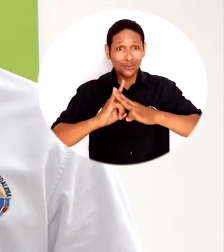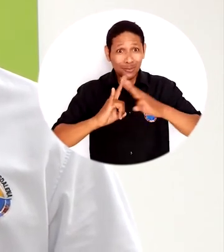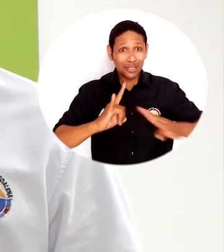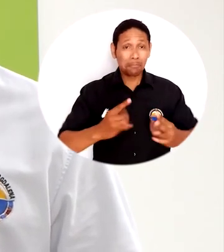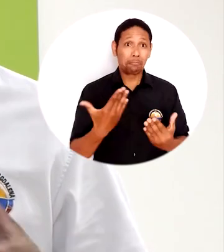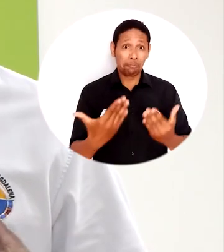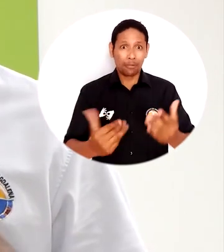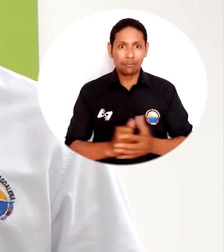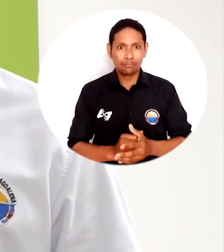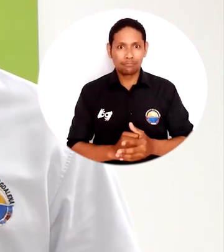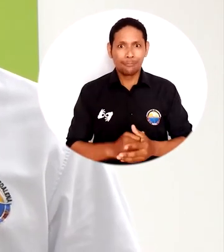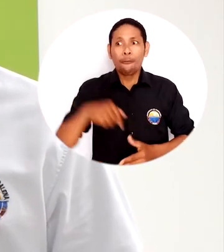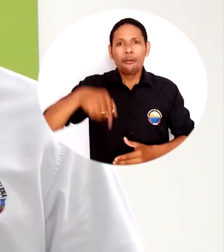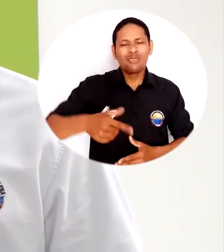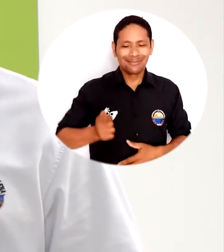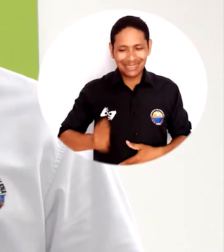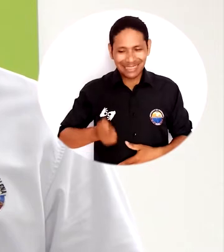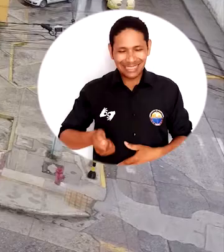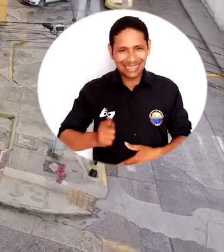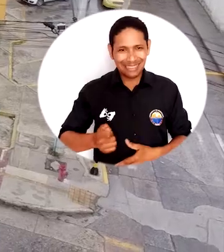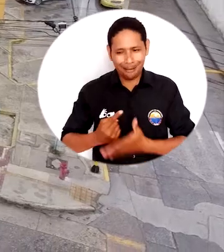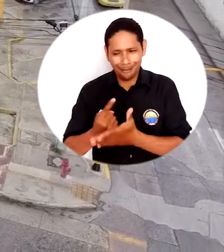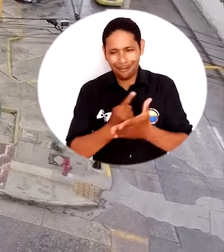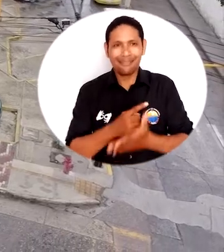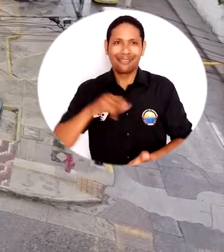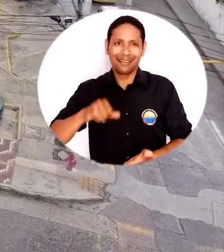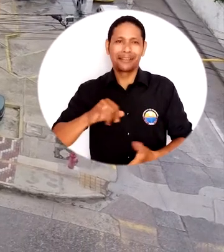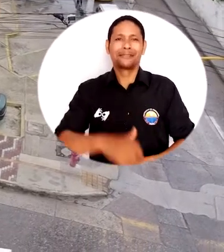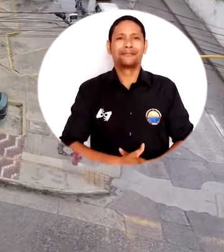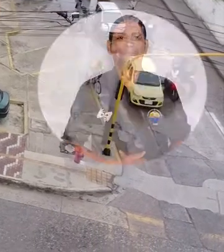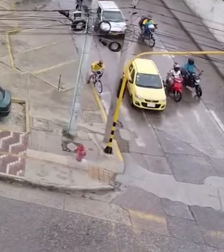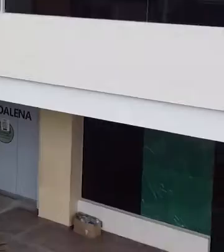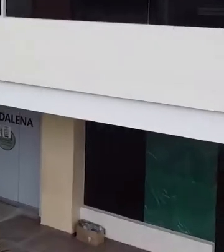la Universidad de Magdalena, como es el caso ahora del consultorio jurídico y centro de conciliación.